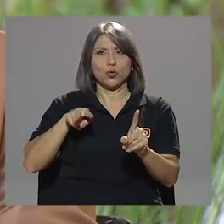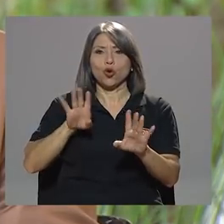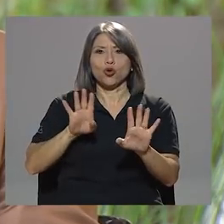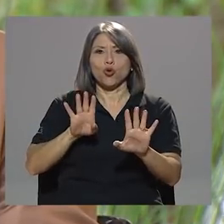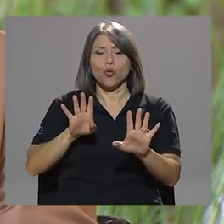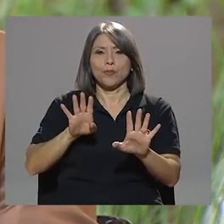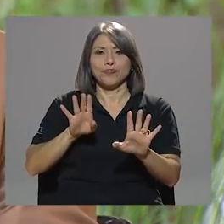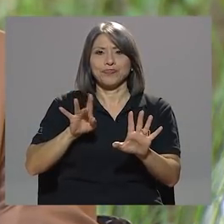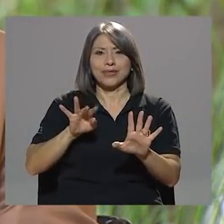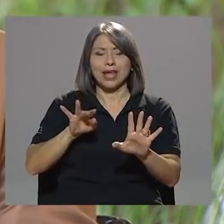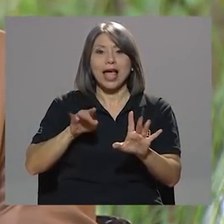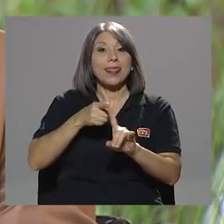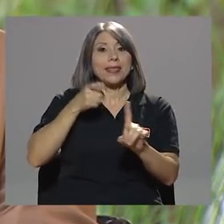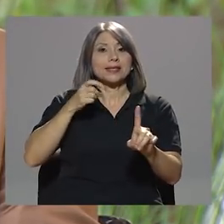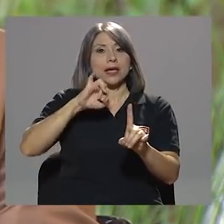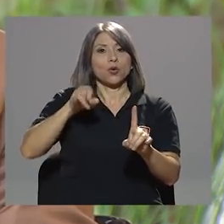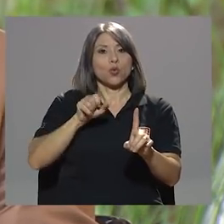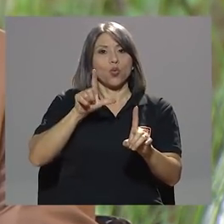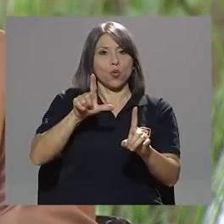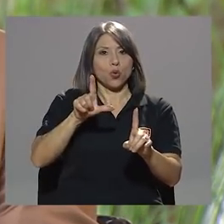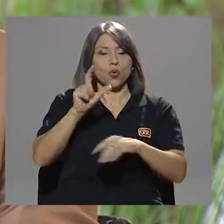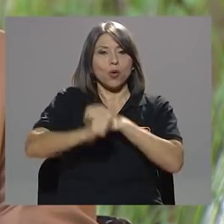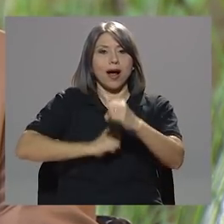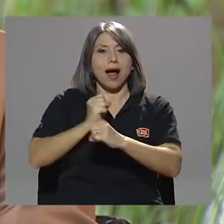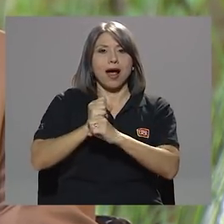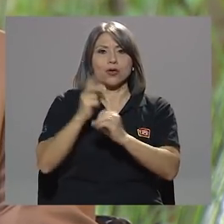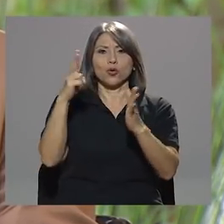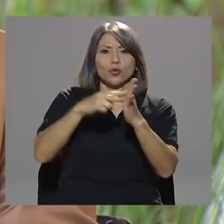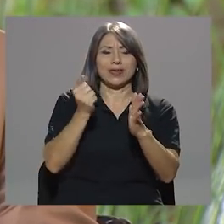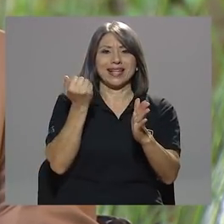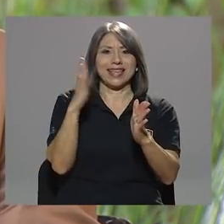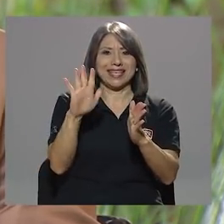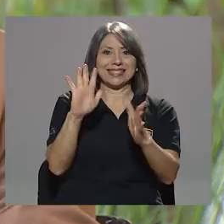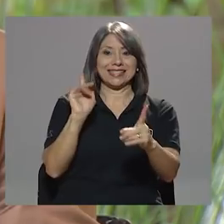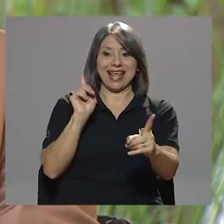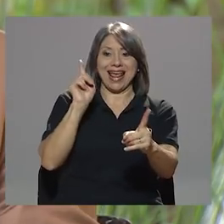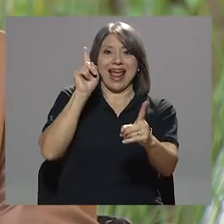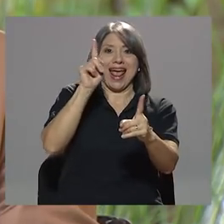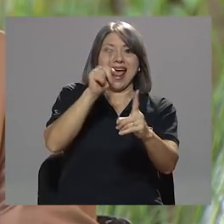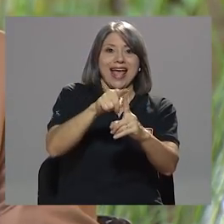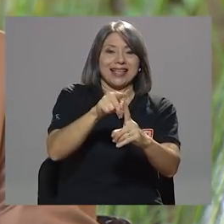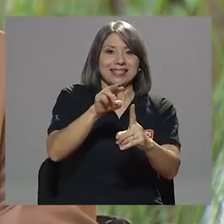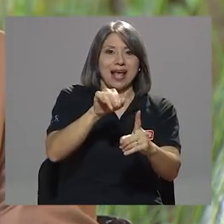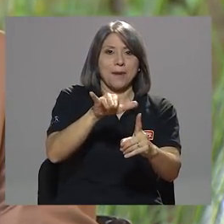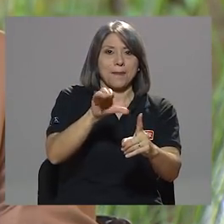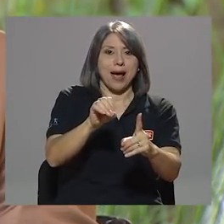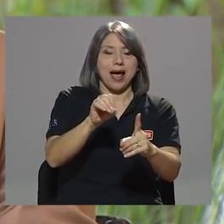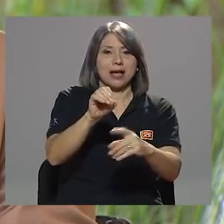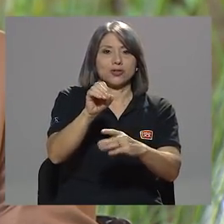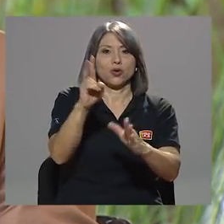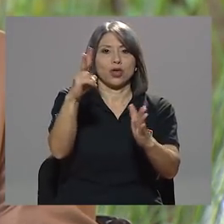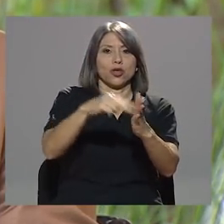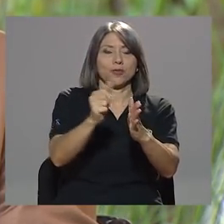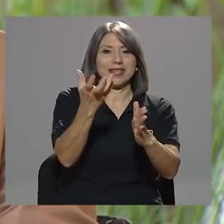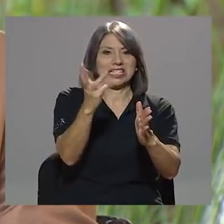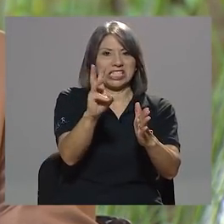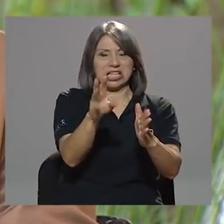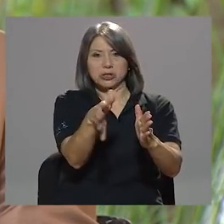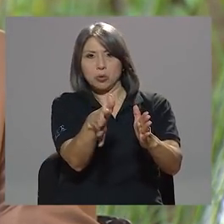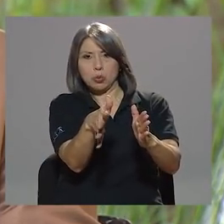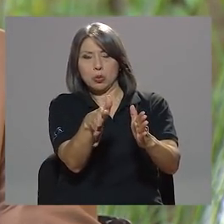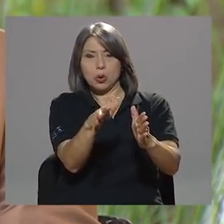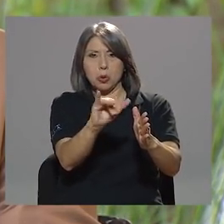No, de julio del 2015, más o menos, a mayo del 2016, o junio del